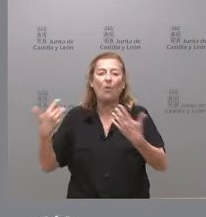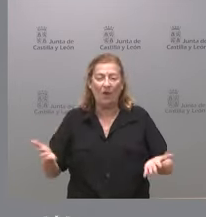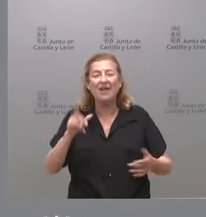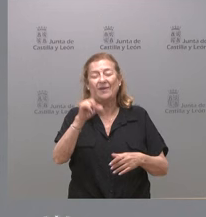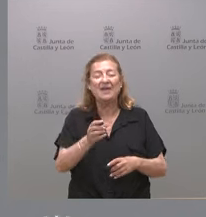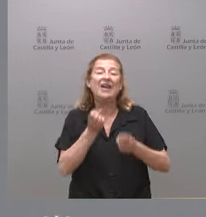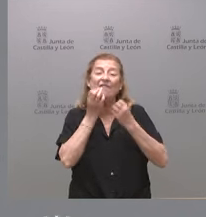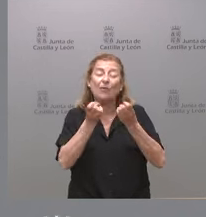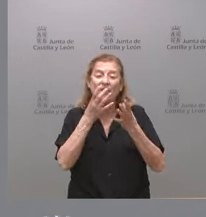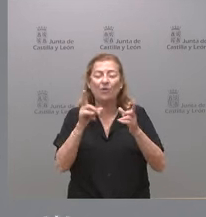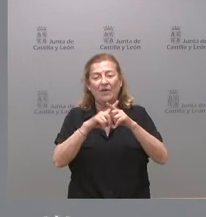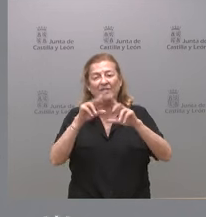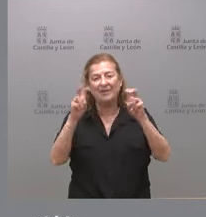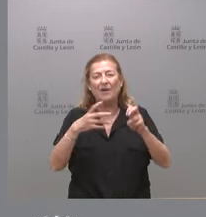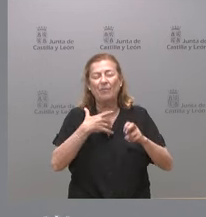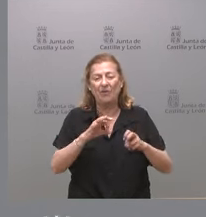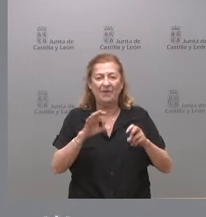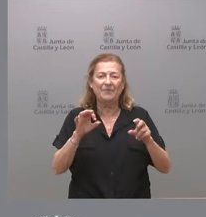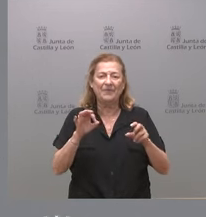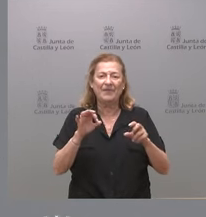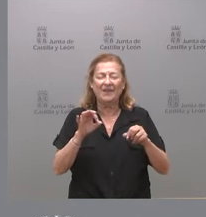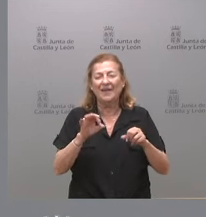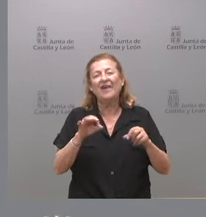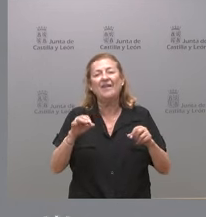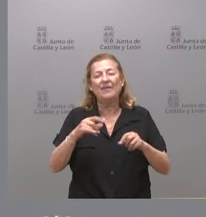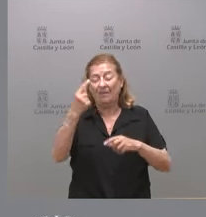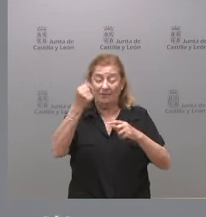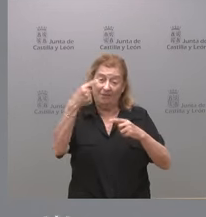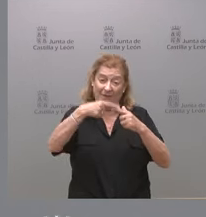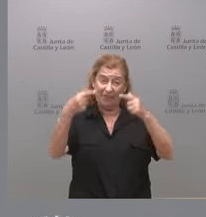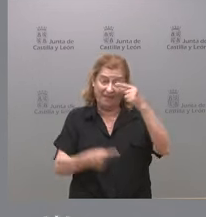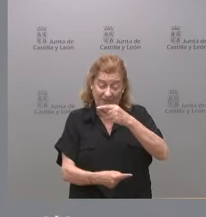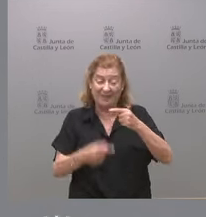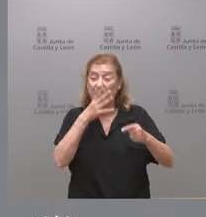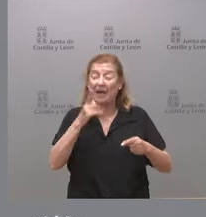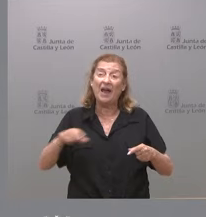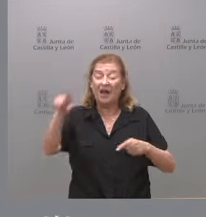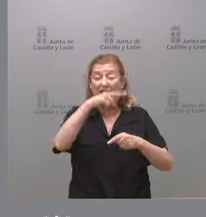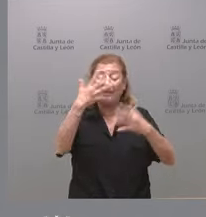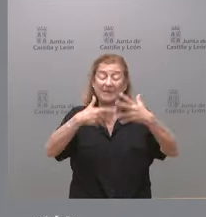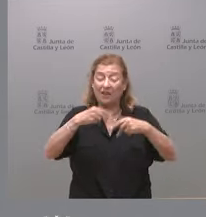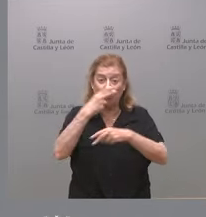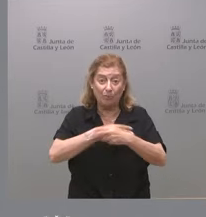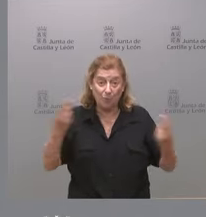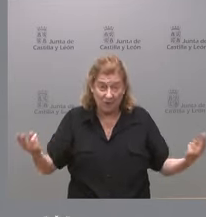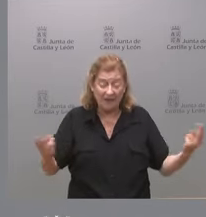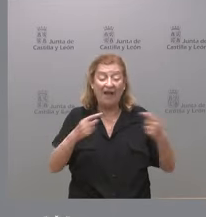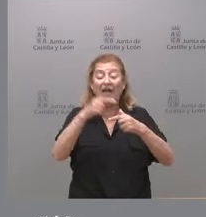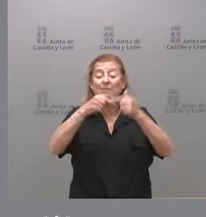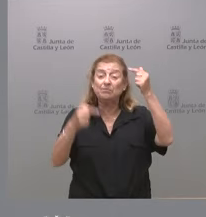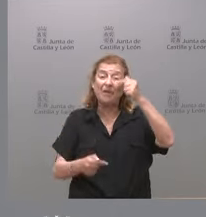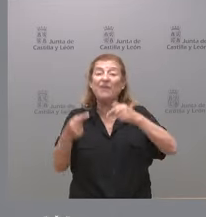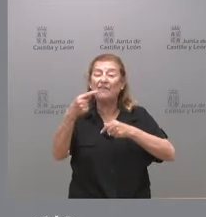aspectos como puedan ser el escenario de déficit aplicable al conjunto de administraciones públicas cómo se distribuye ese déficit